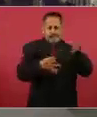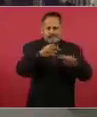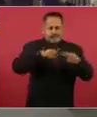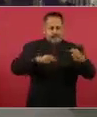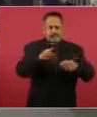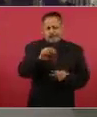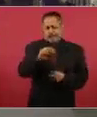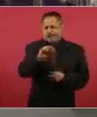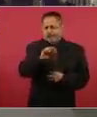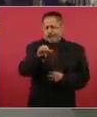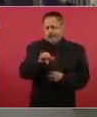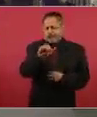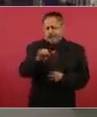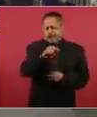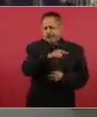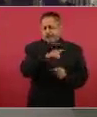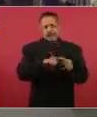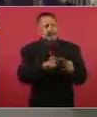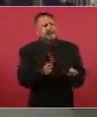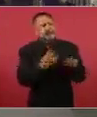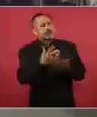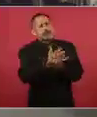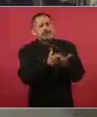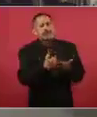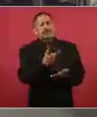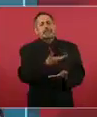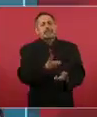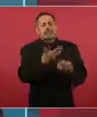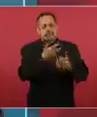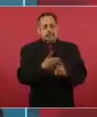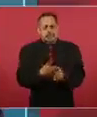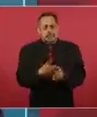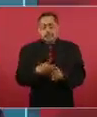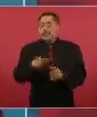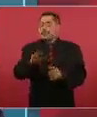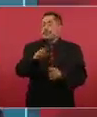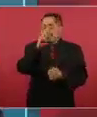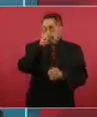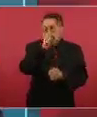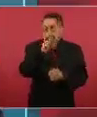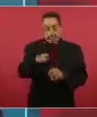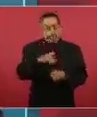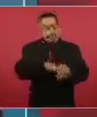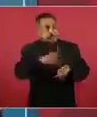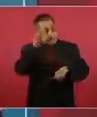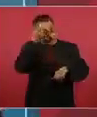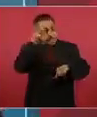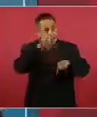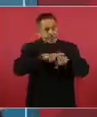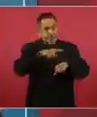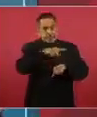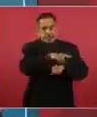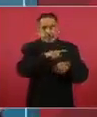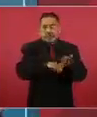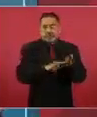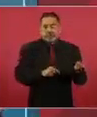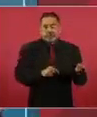los directores de